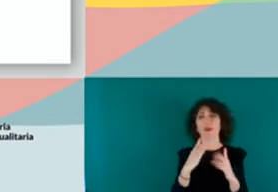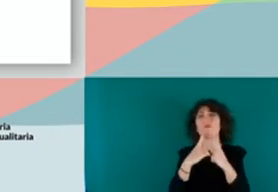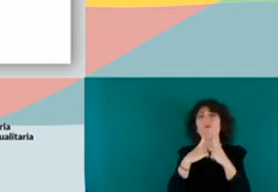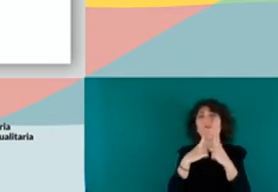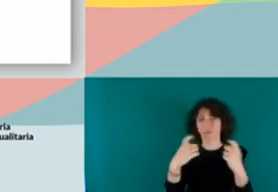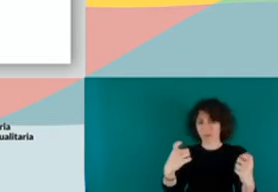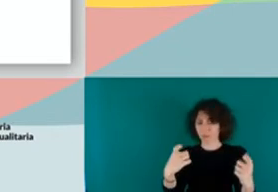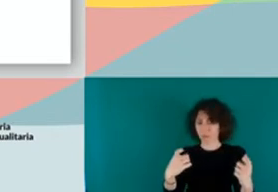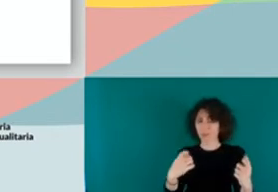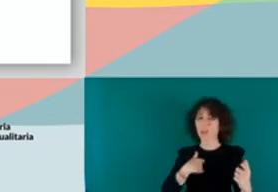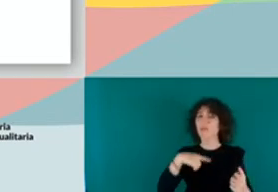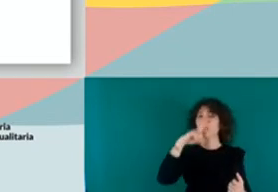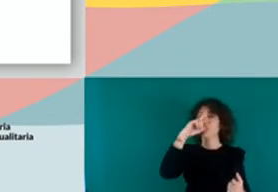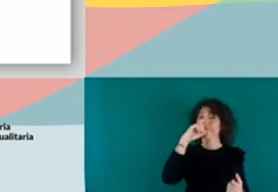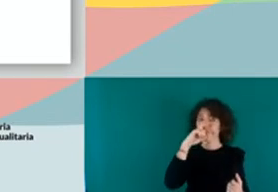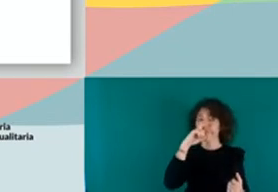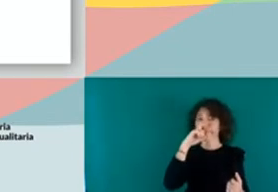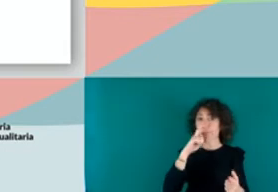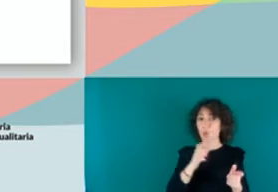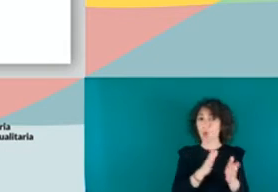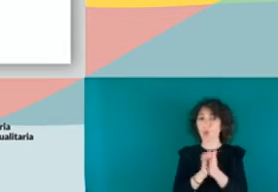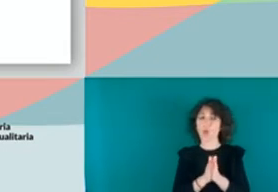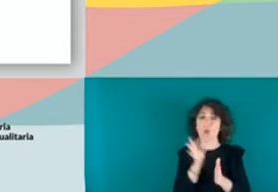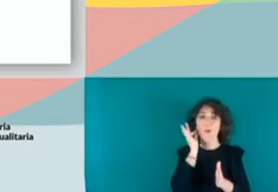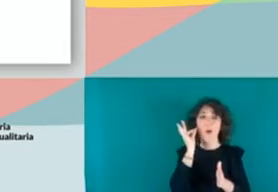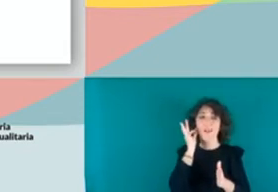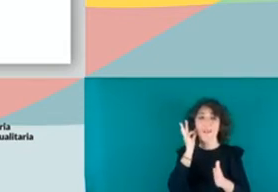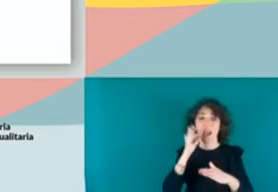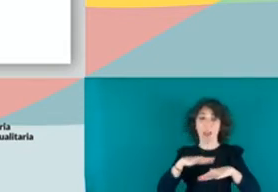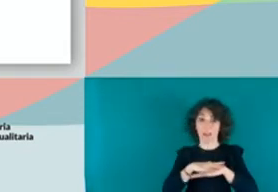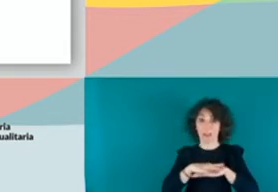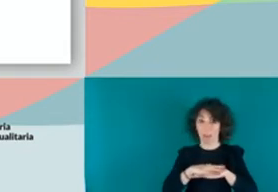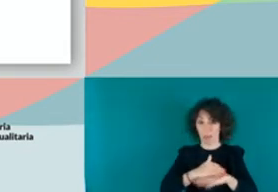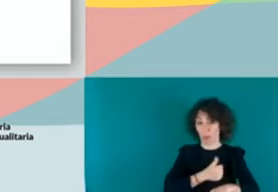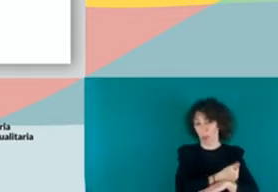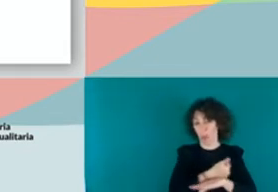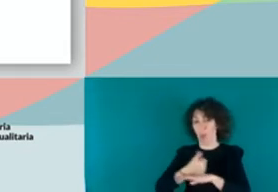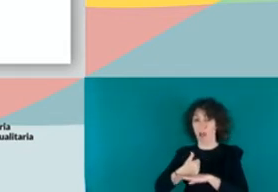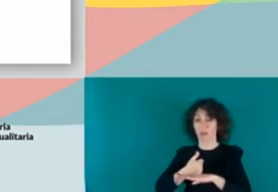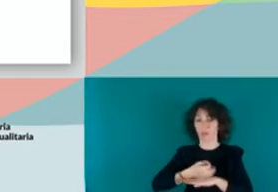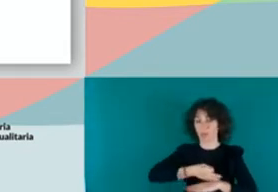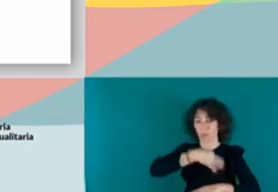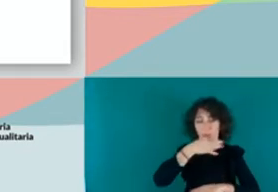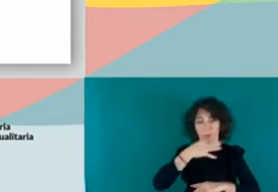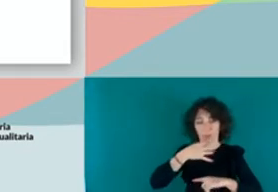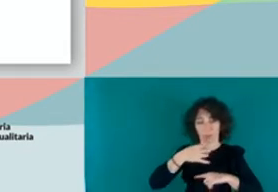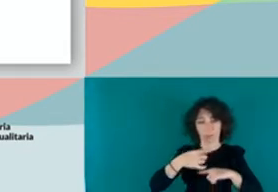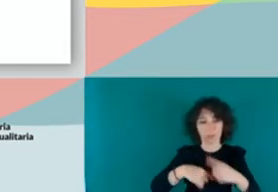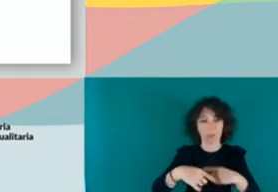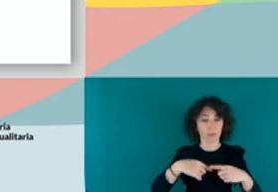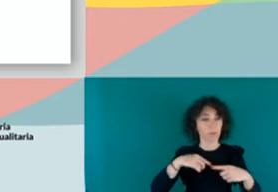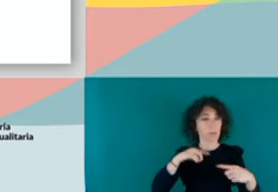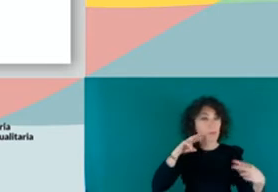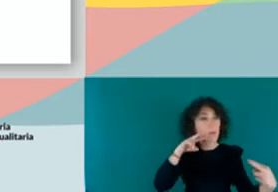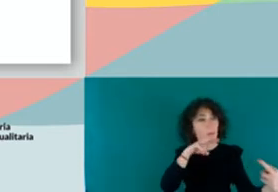Yo me acuerdo de ir con las compañeras de la red ciudadana todas las tardes a ver a los distintos chicos a